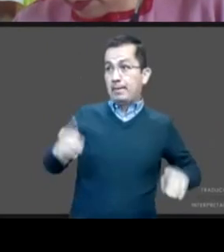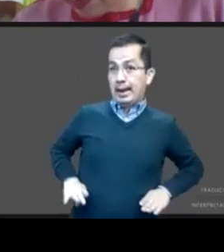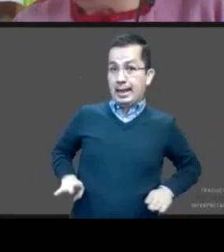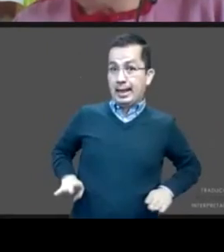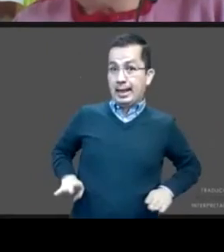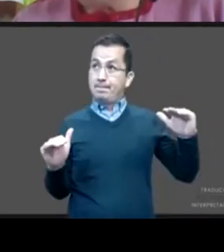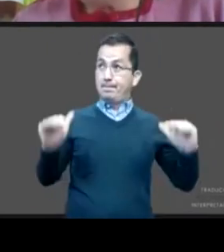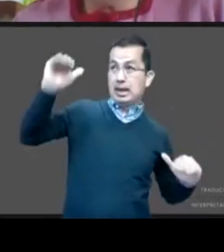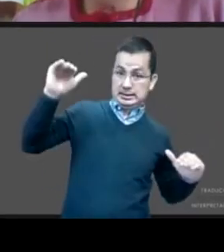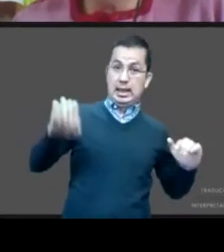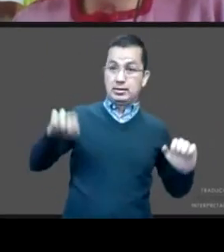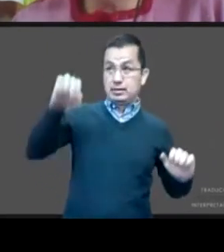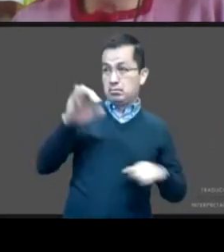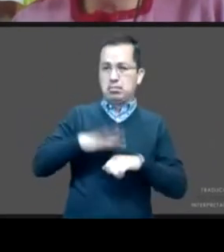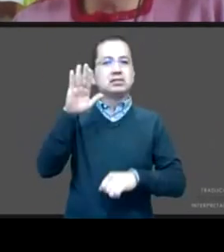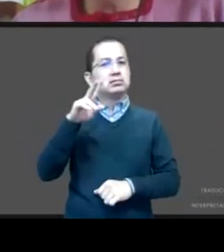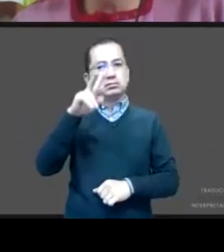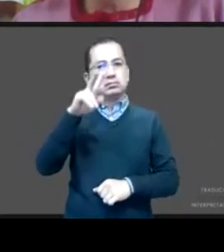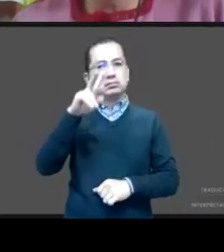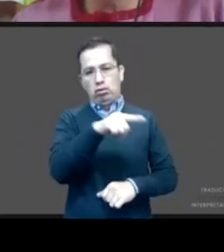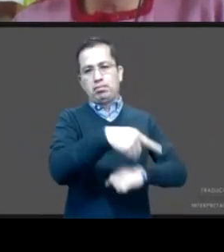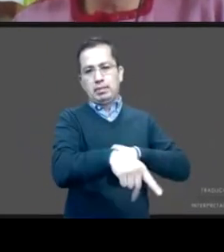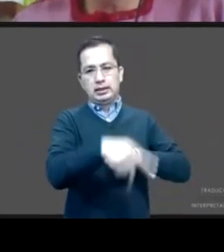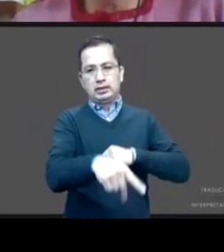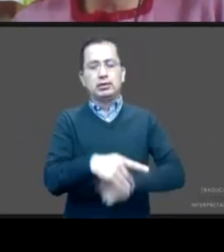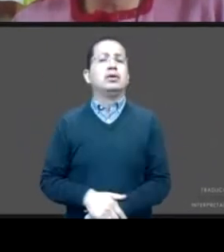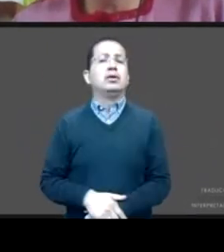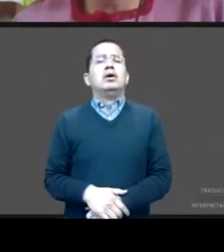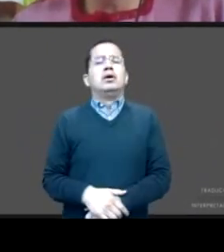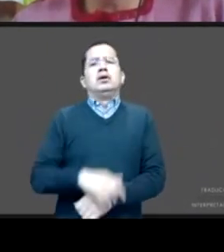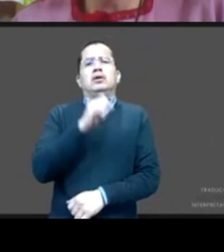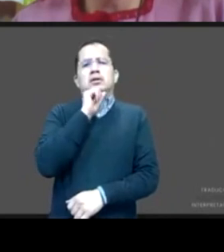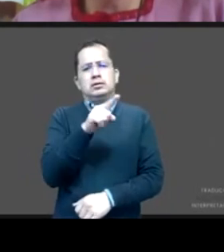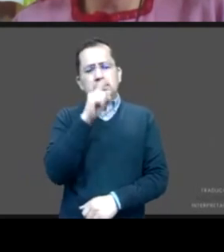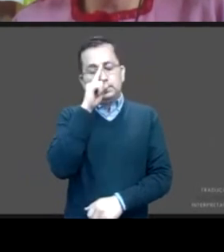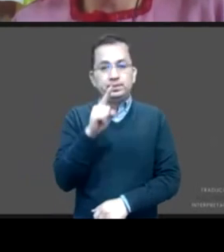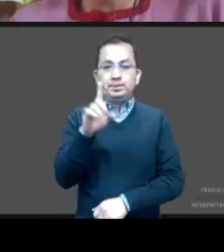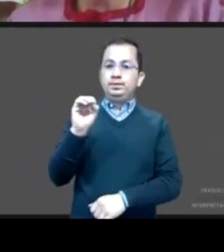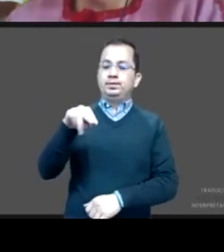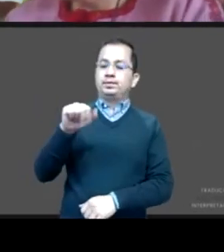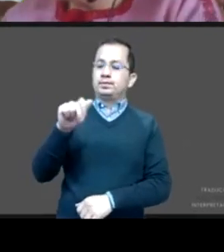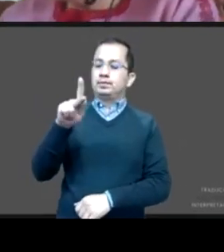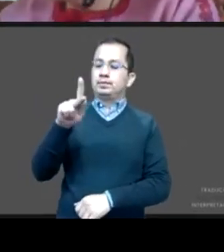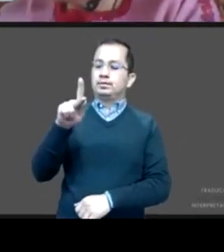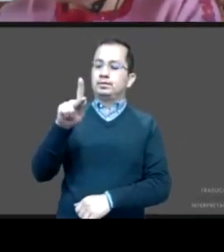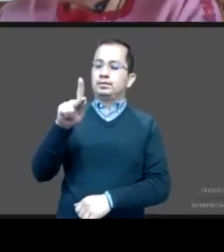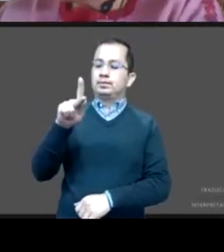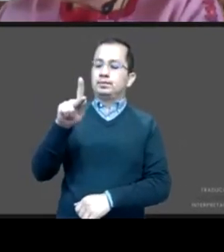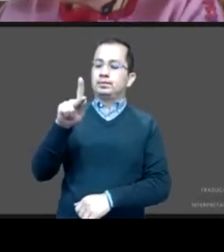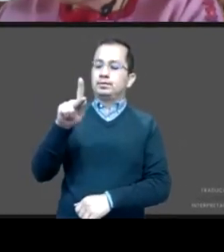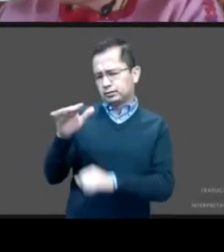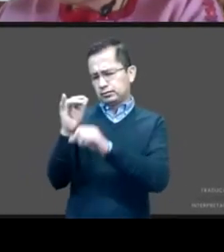el progenitor. De acuerdo con algunas cifras de CONAPO, en el 50% de los